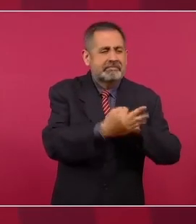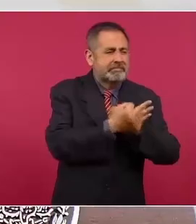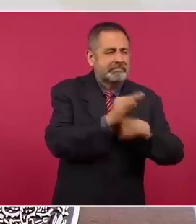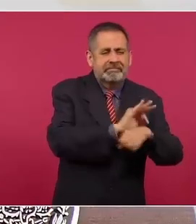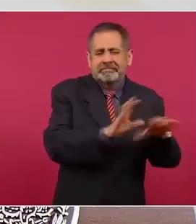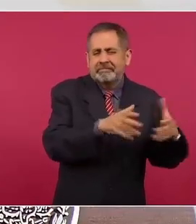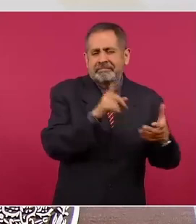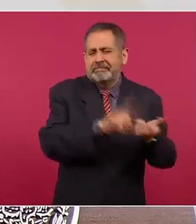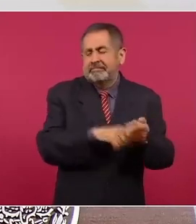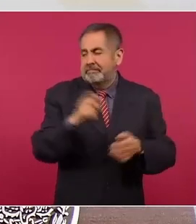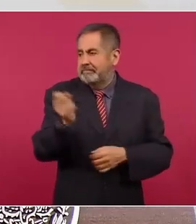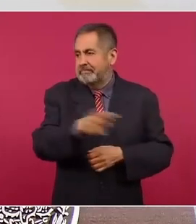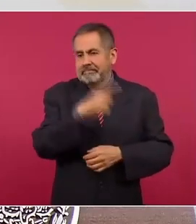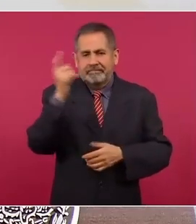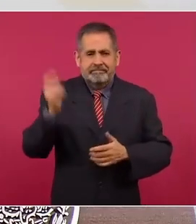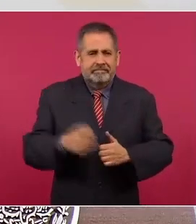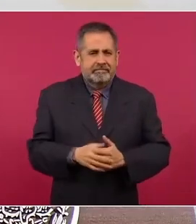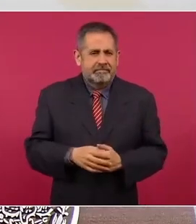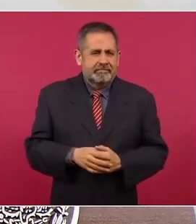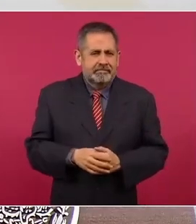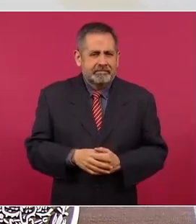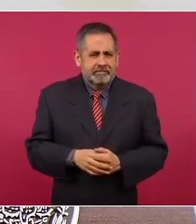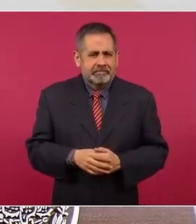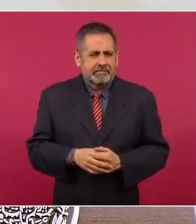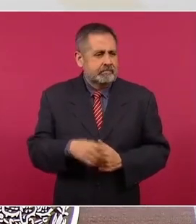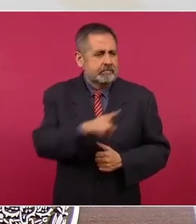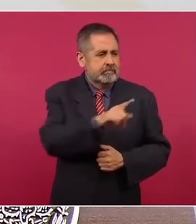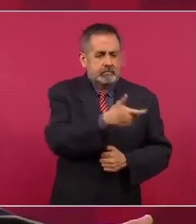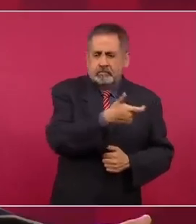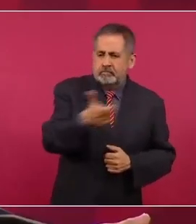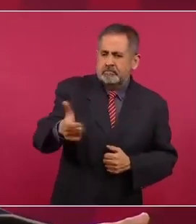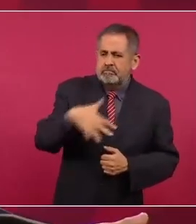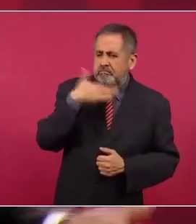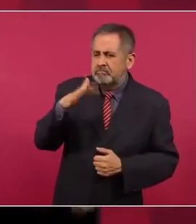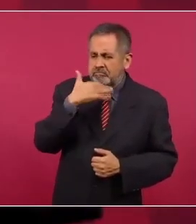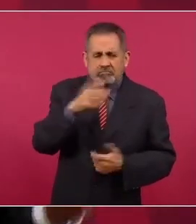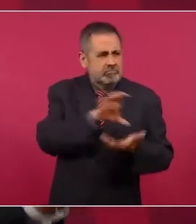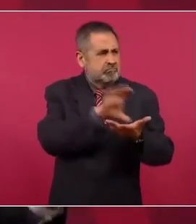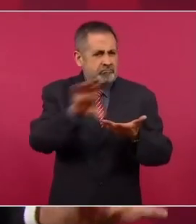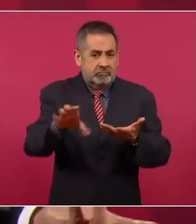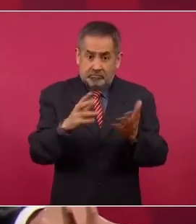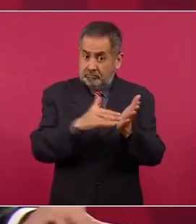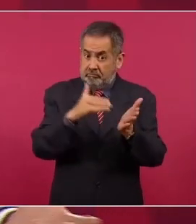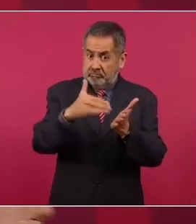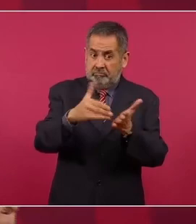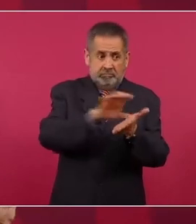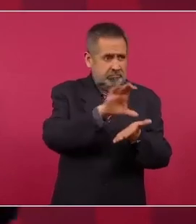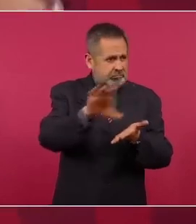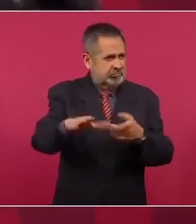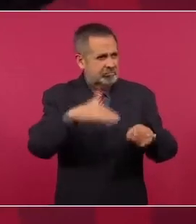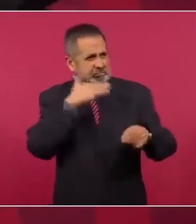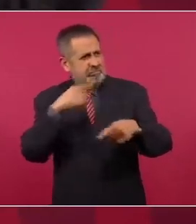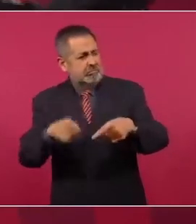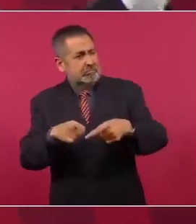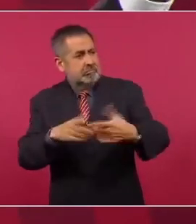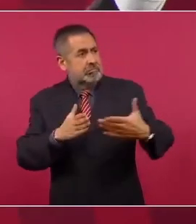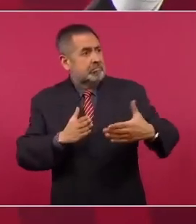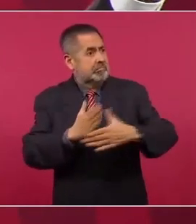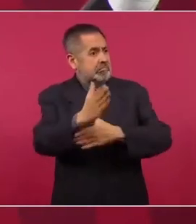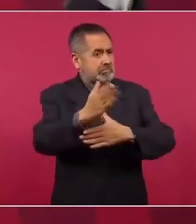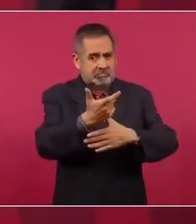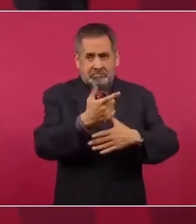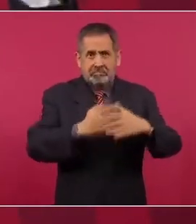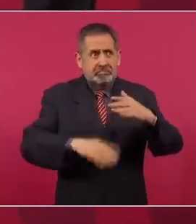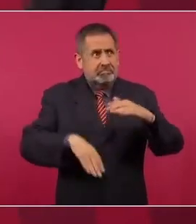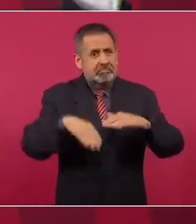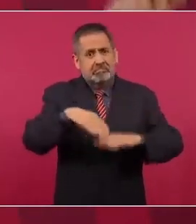Hablábamos de que había dinero ilegal y mucho dinero, que habían rebasado los topes